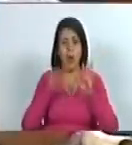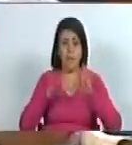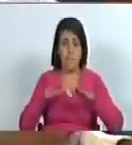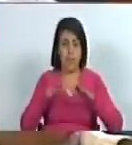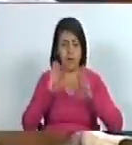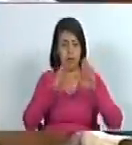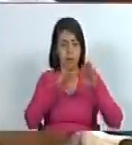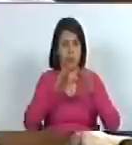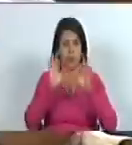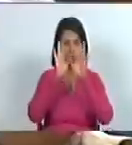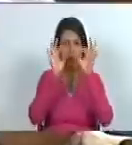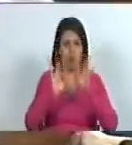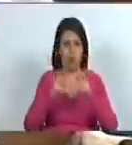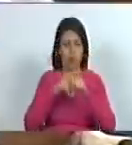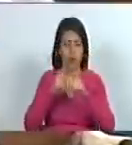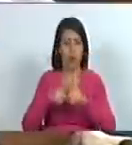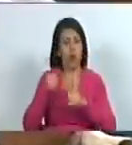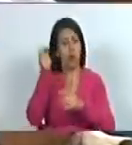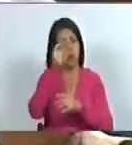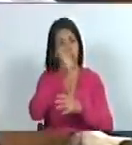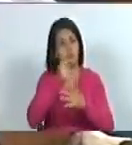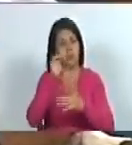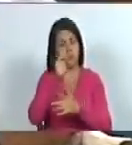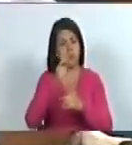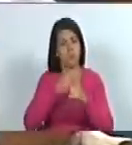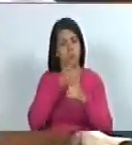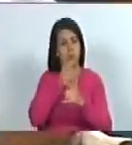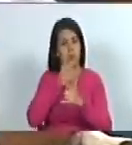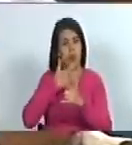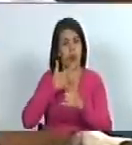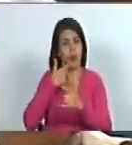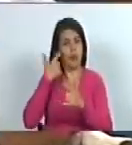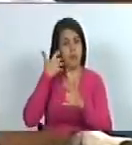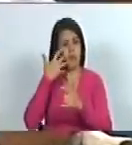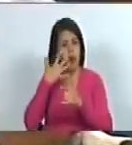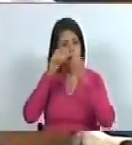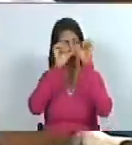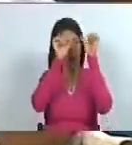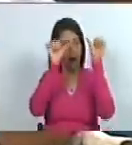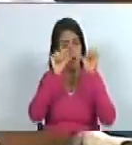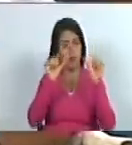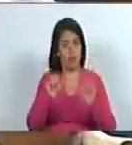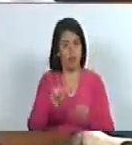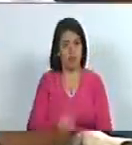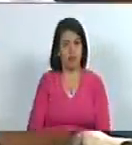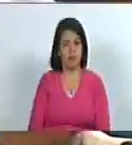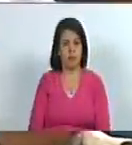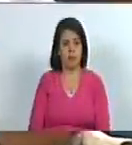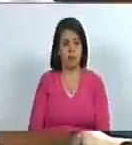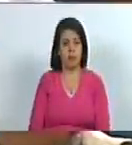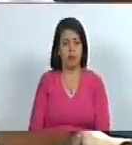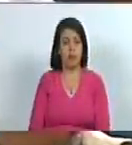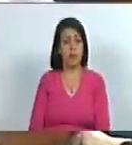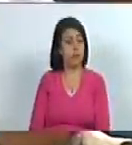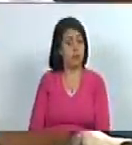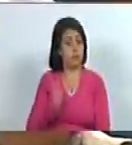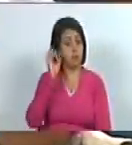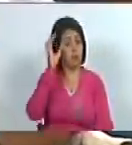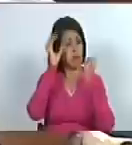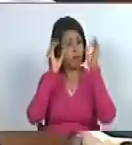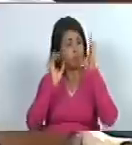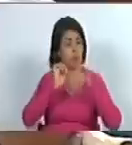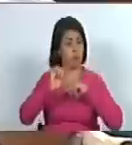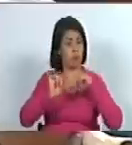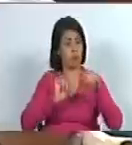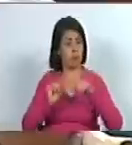a un lado los métodos academicistas de las bellas y las feas artes que los eruditos aquellos